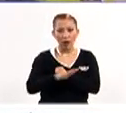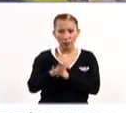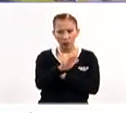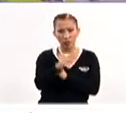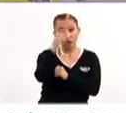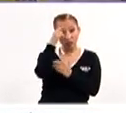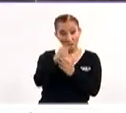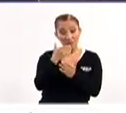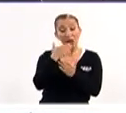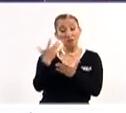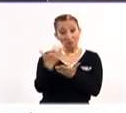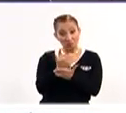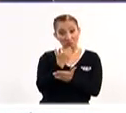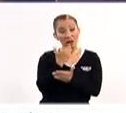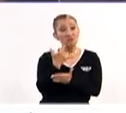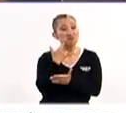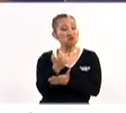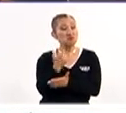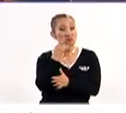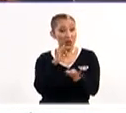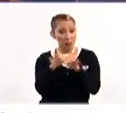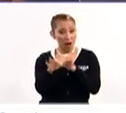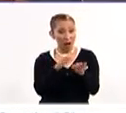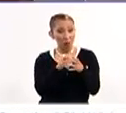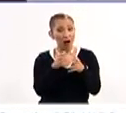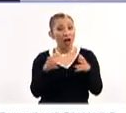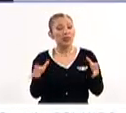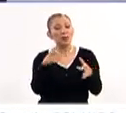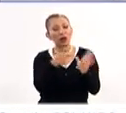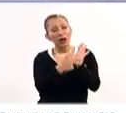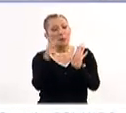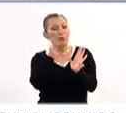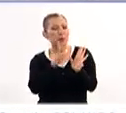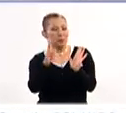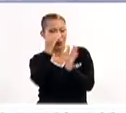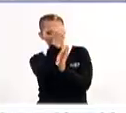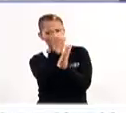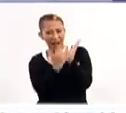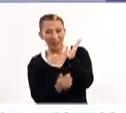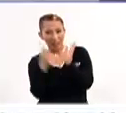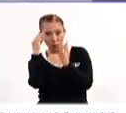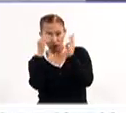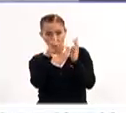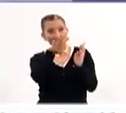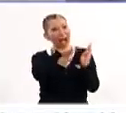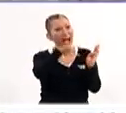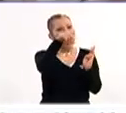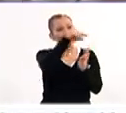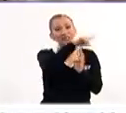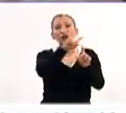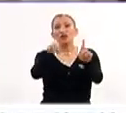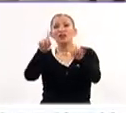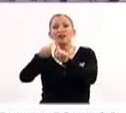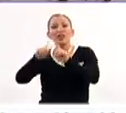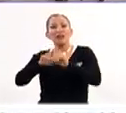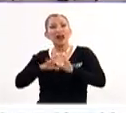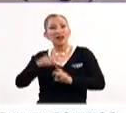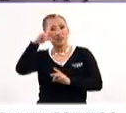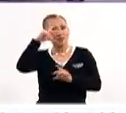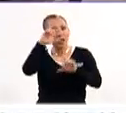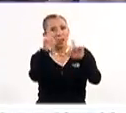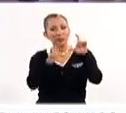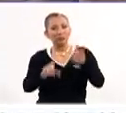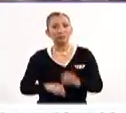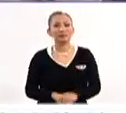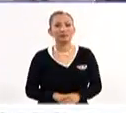Se me hace un gran logro, es un gran esfuerzo también, porque es un muestrario, digamos, no sólo del museo, sino de la diversidad que tenemos en el